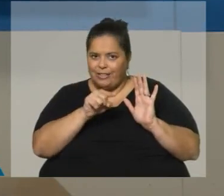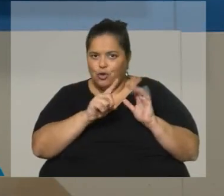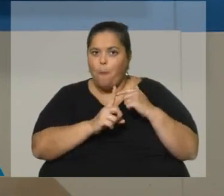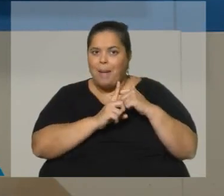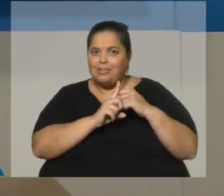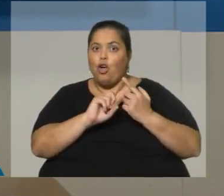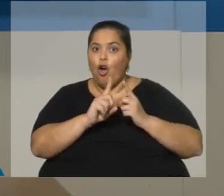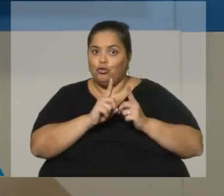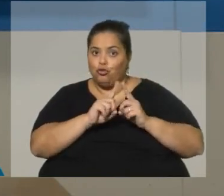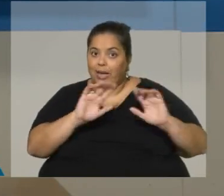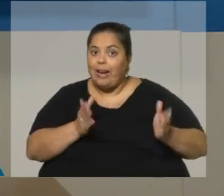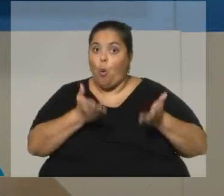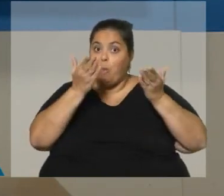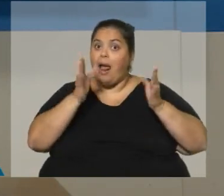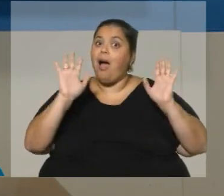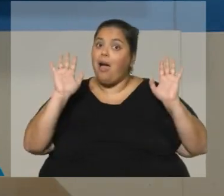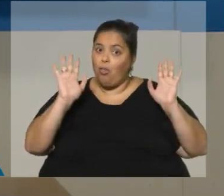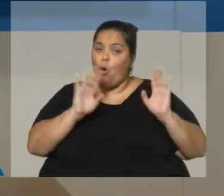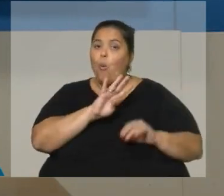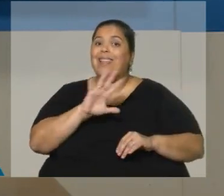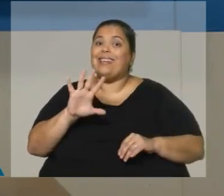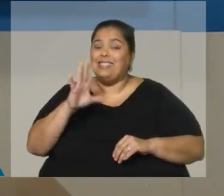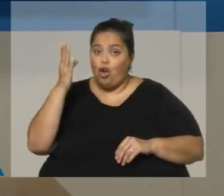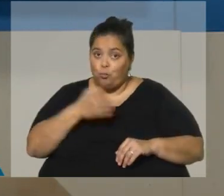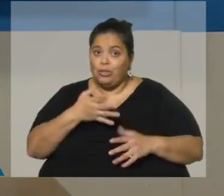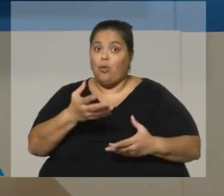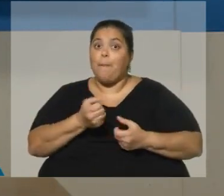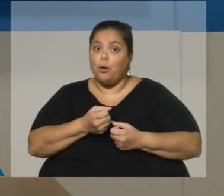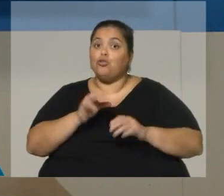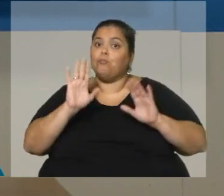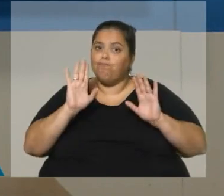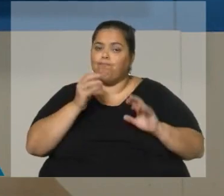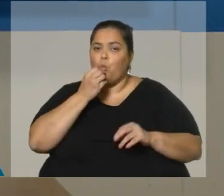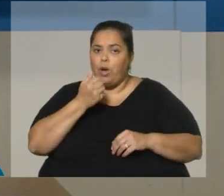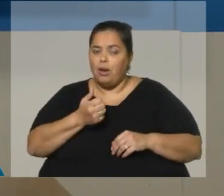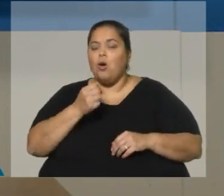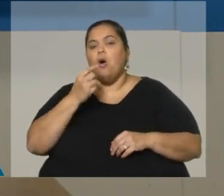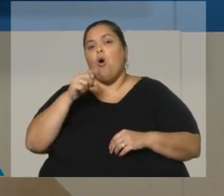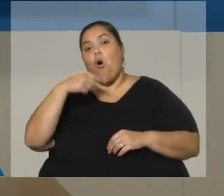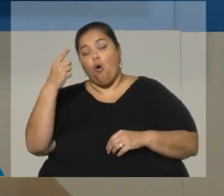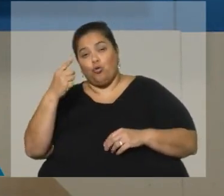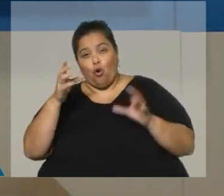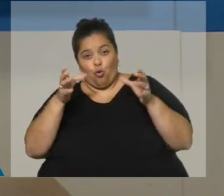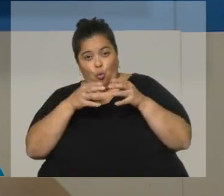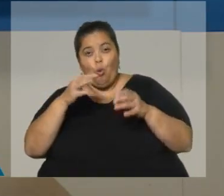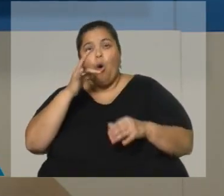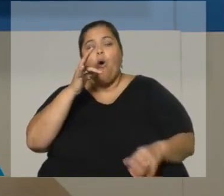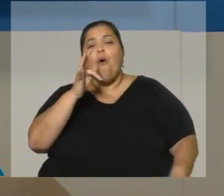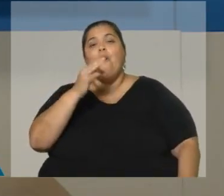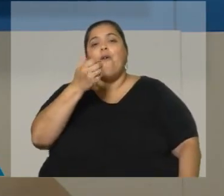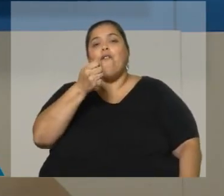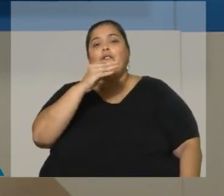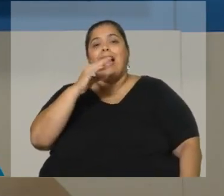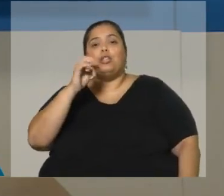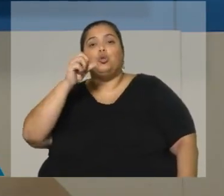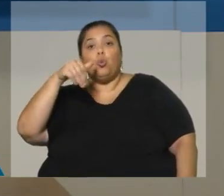Ha recuperado, ¿no? 45% de apoyo. Y ha salido otra que creo que es de facto un reciente. Hay que ver todas las... Y